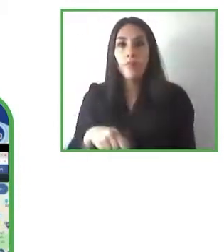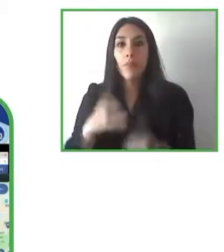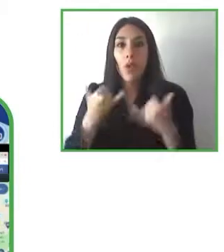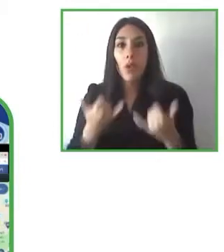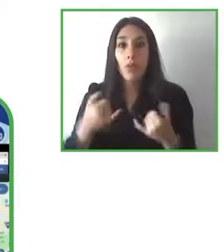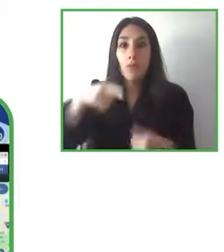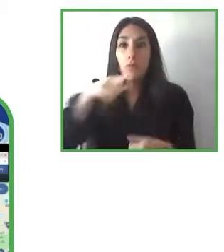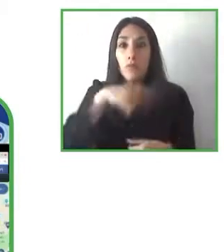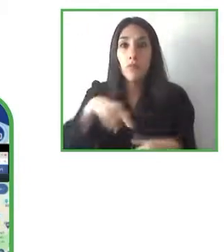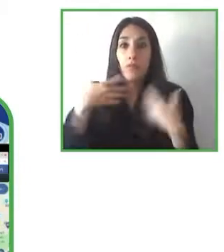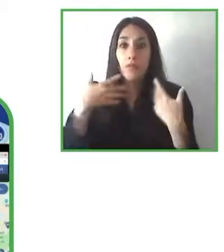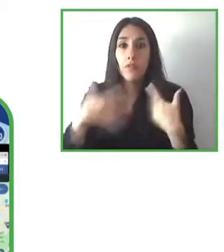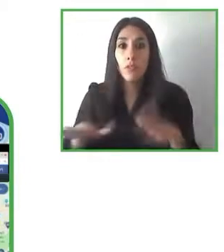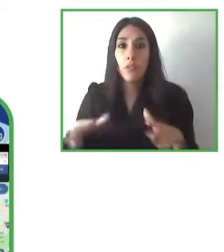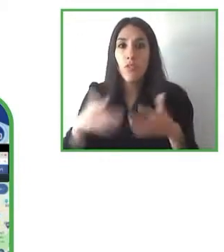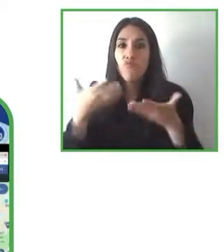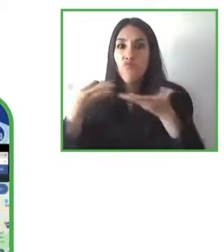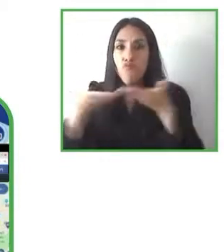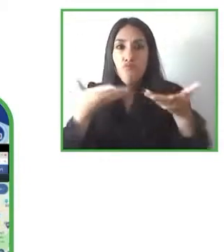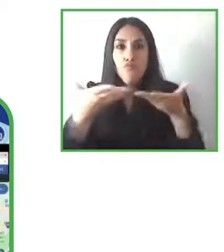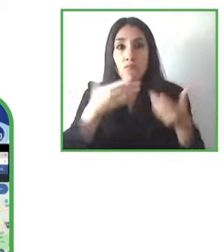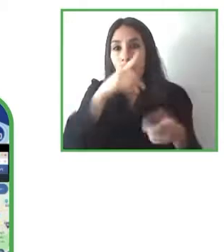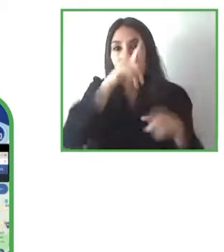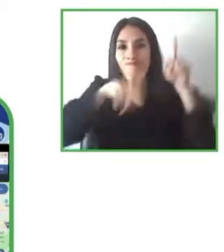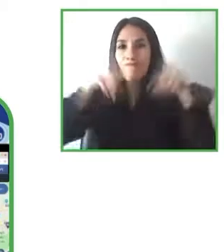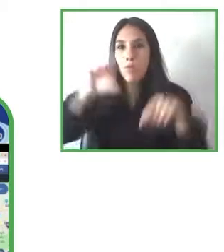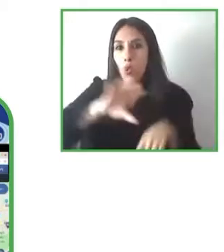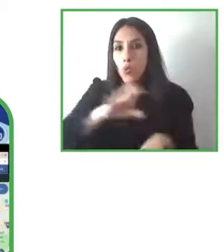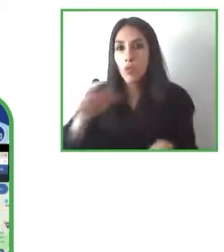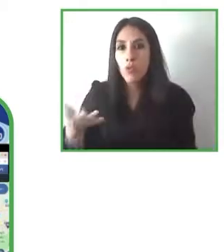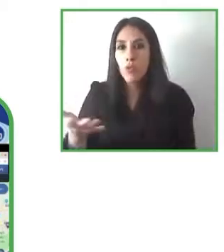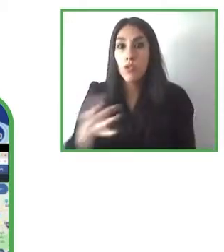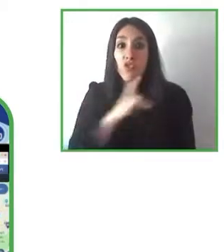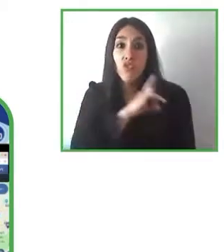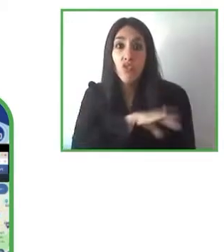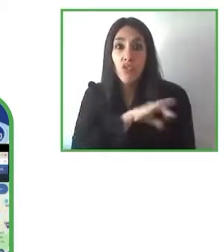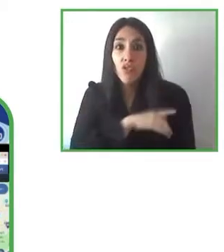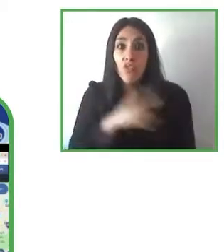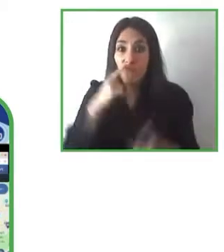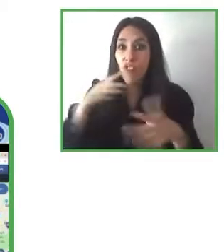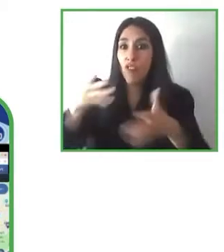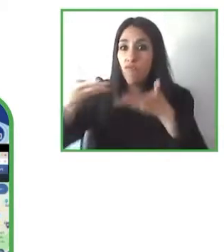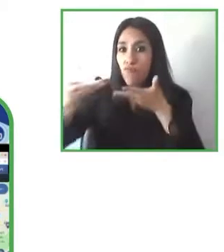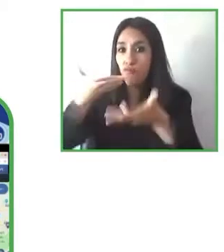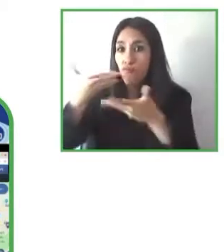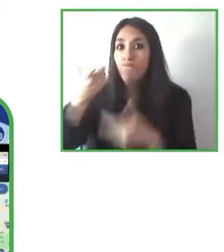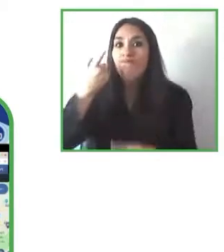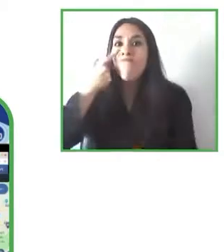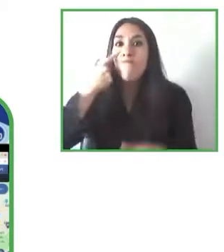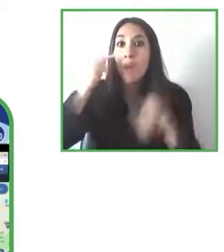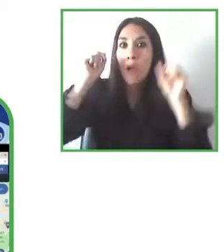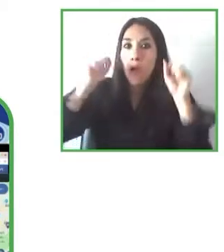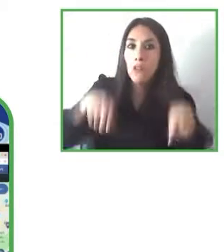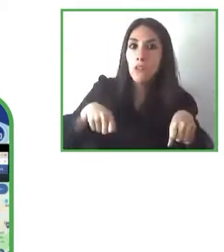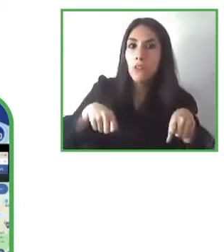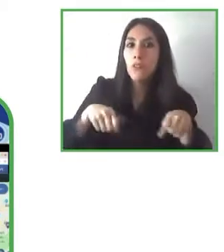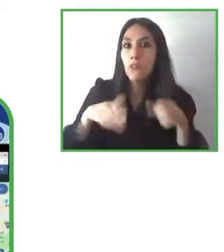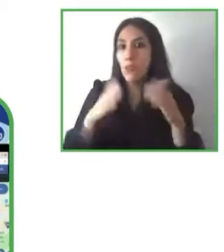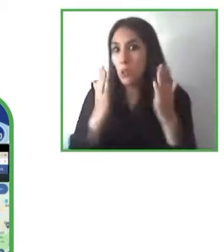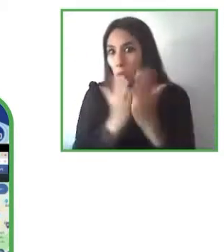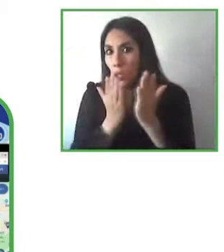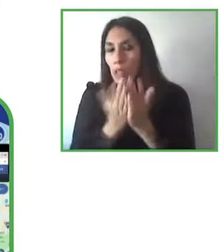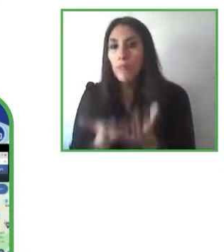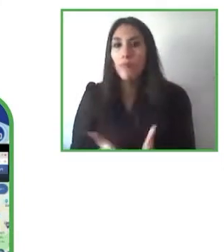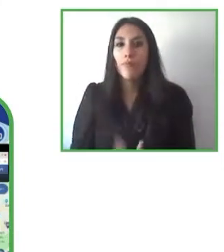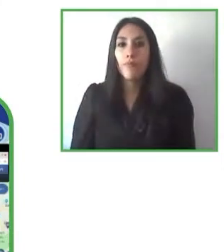entre esos también Chile precisamente para poder estudiar la la implantación de estas directrices